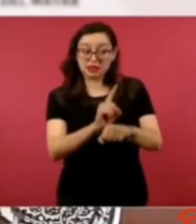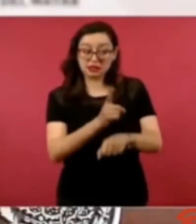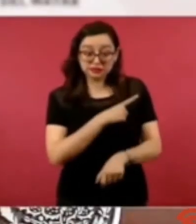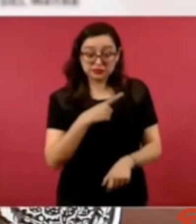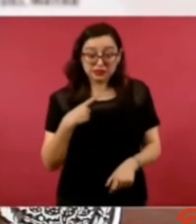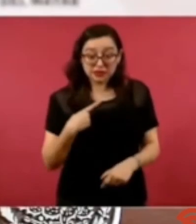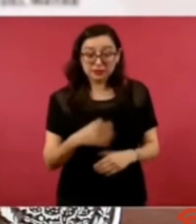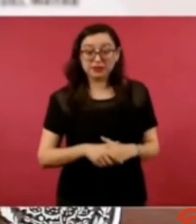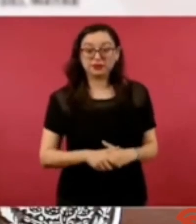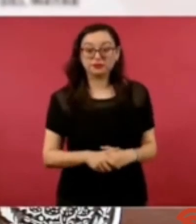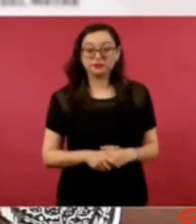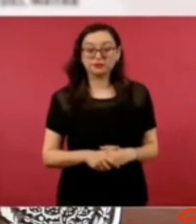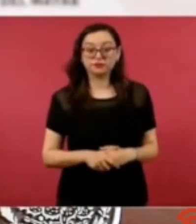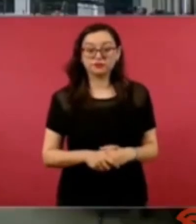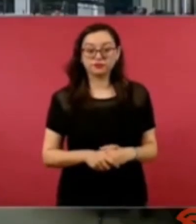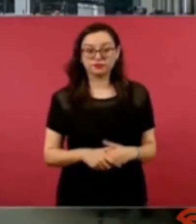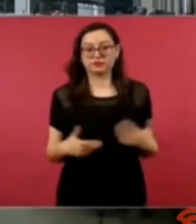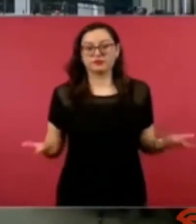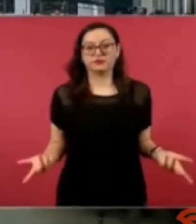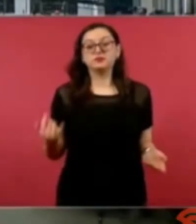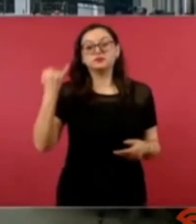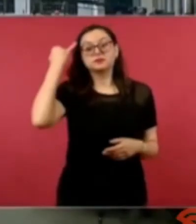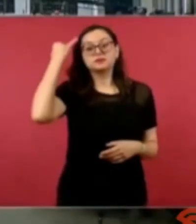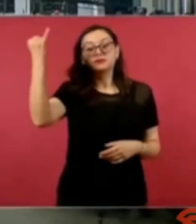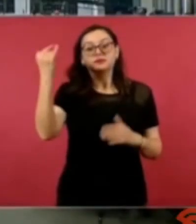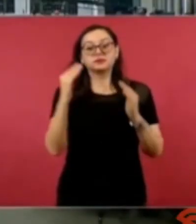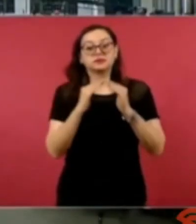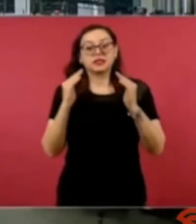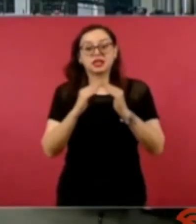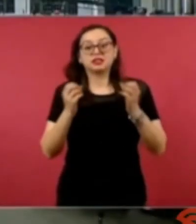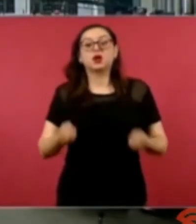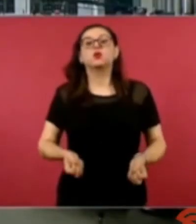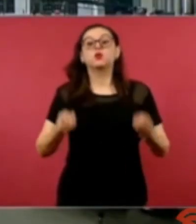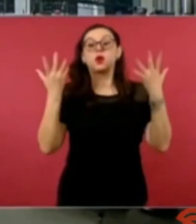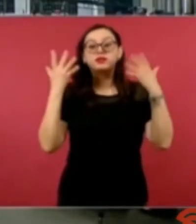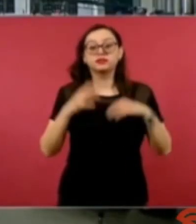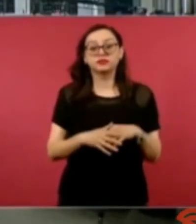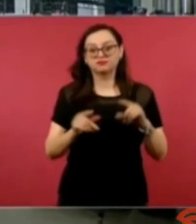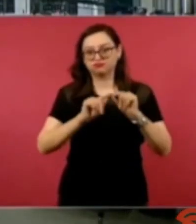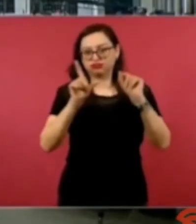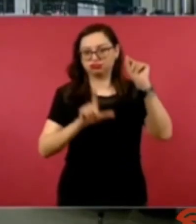imagínense cuántas casas en una campaña miles